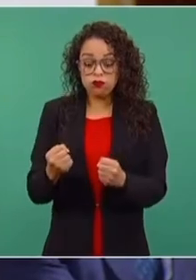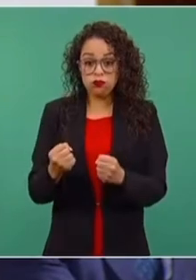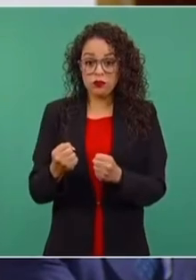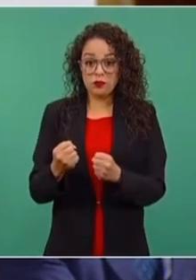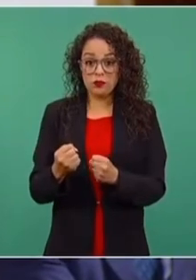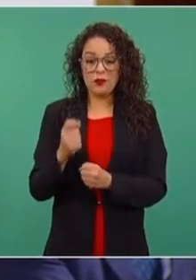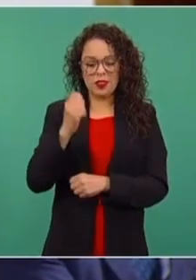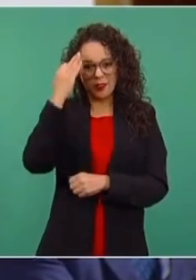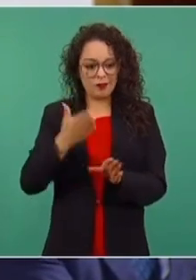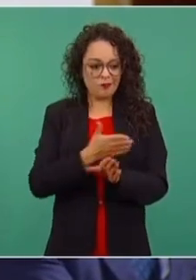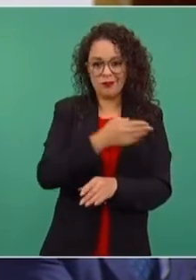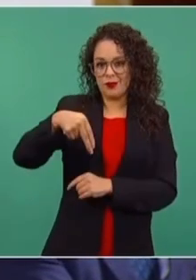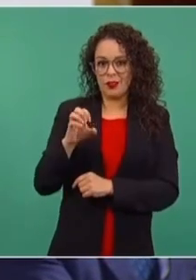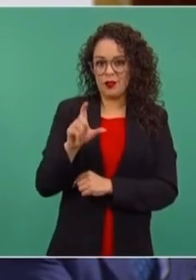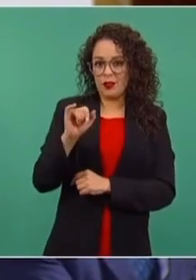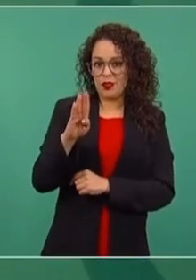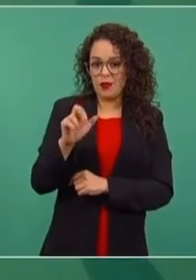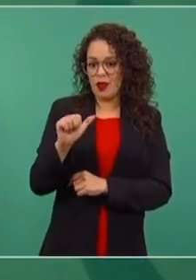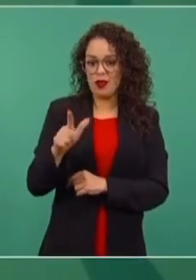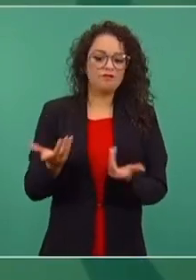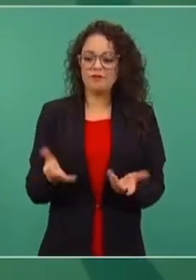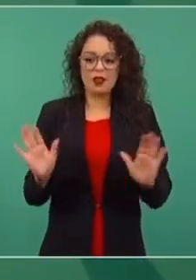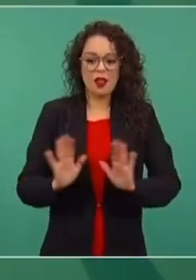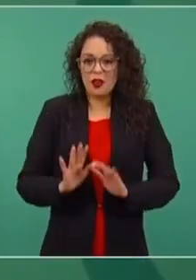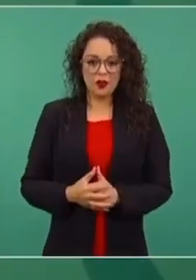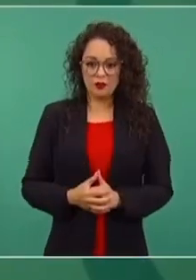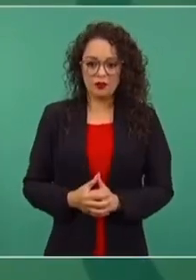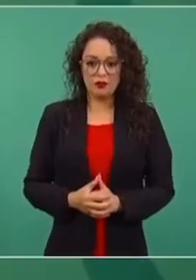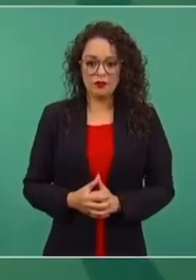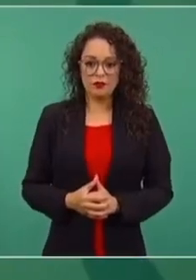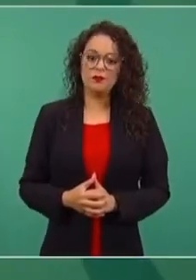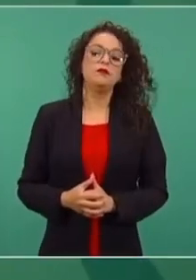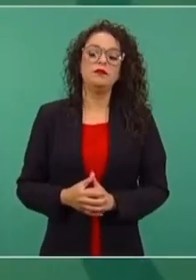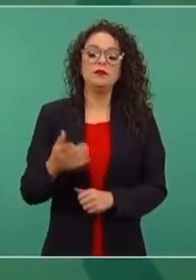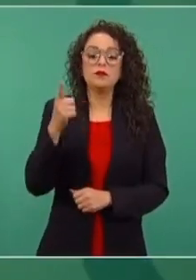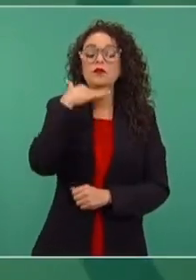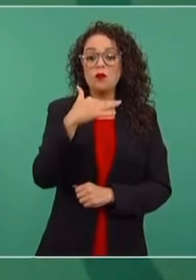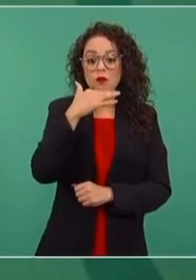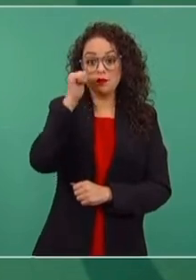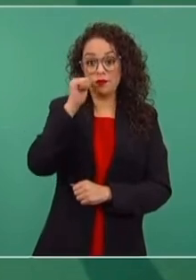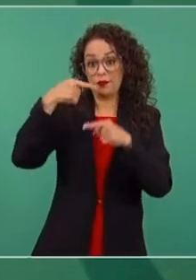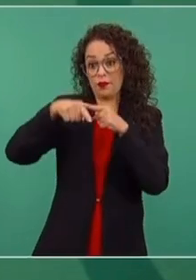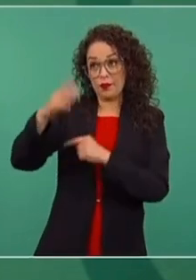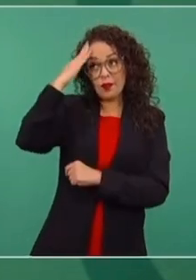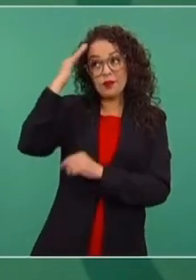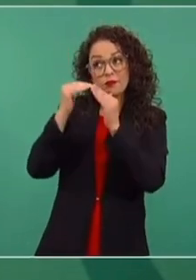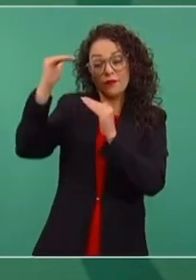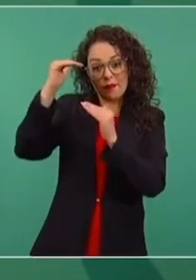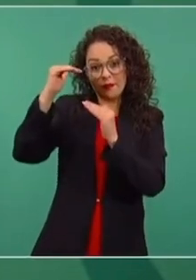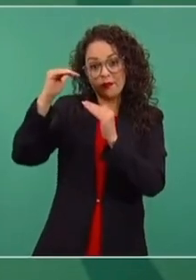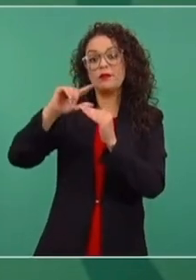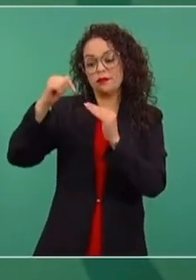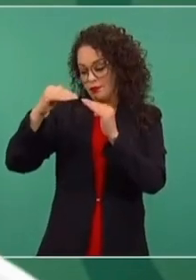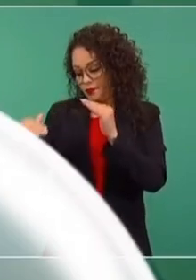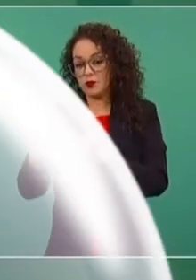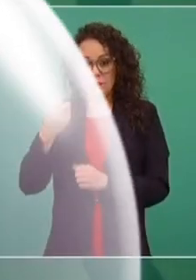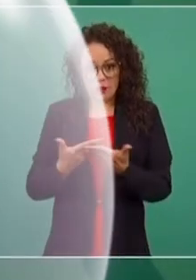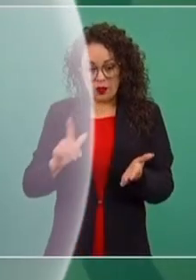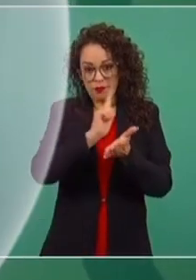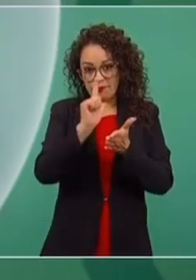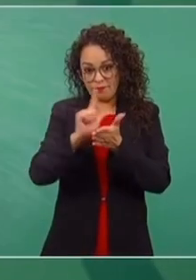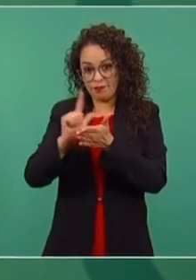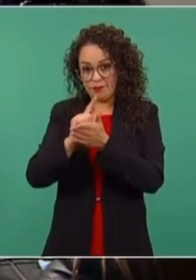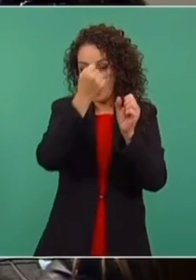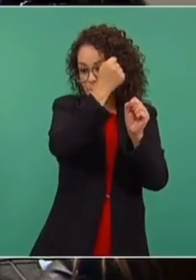Durante el periodo neoliberal, la corrupción se daba de arriba para abajo, por eso estamos limpiando de corrupción el gobierno,